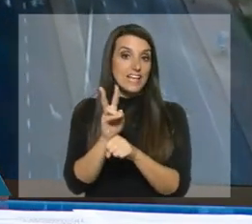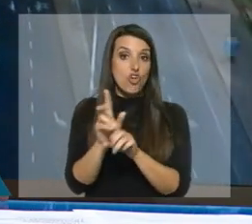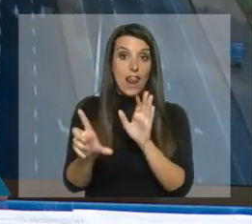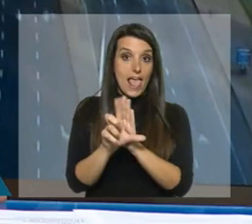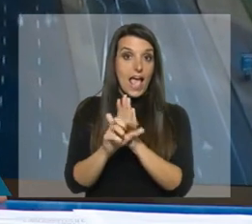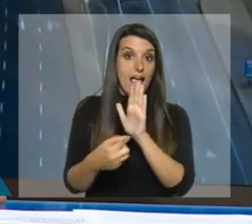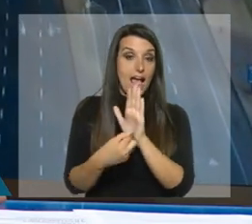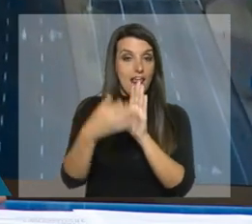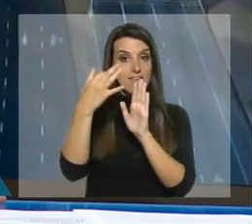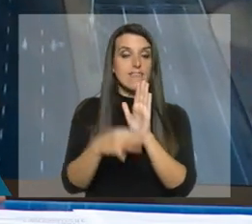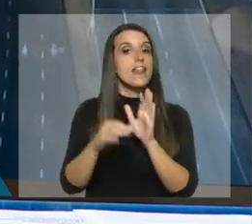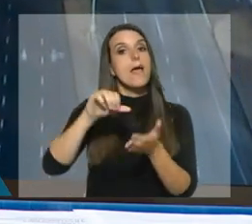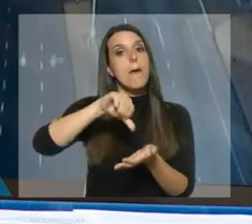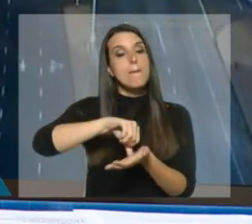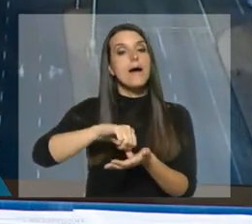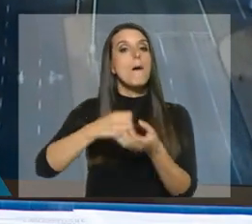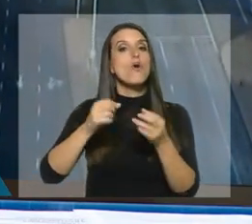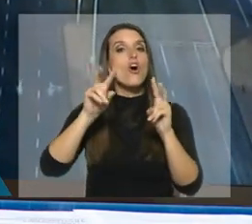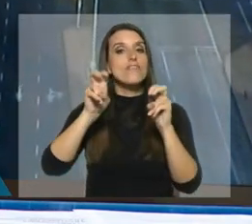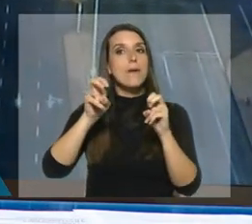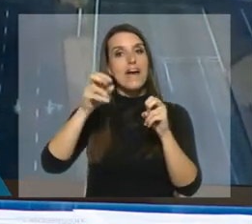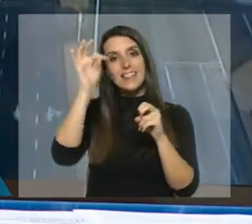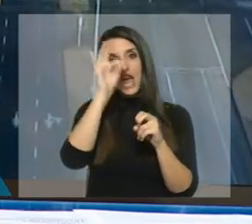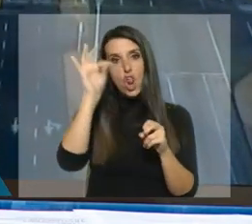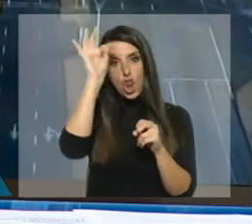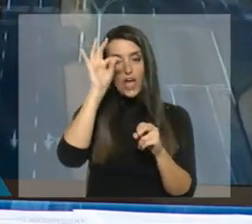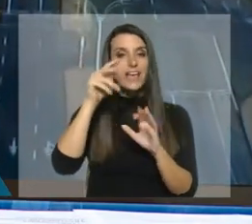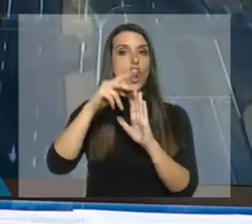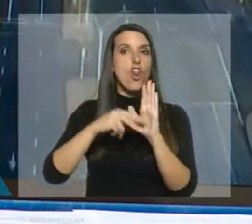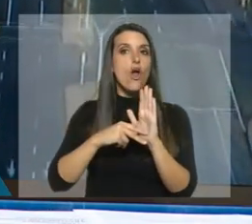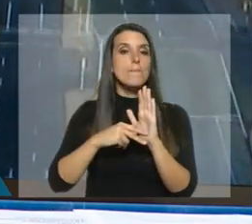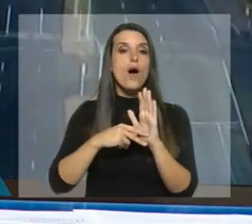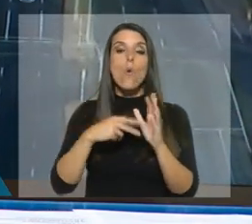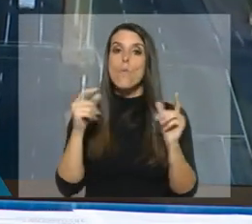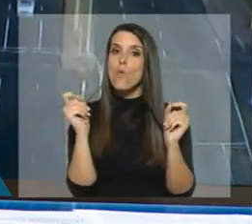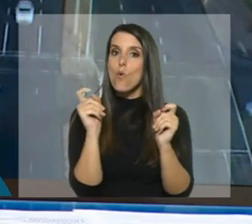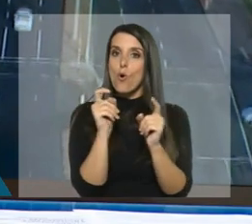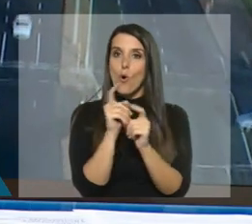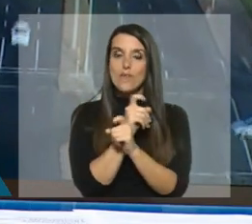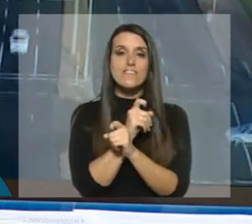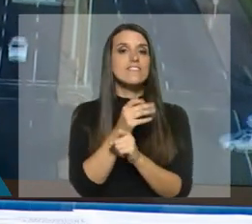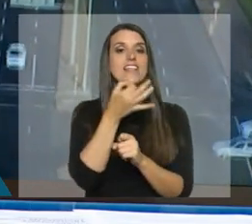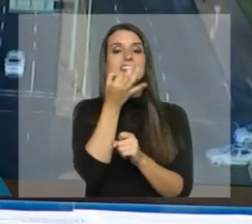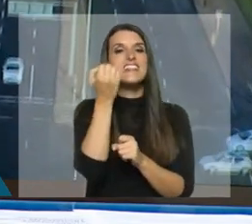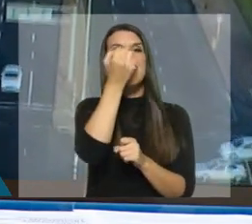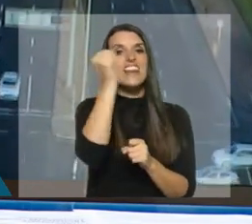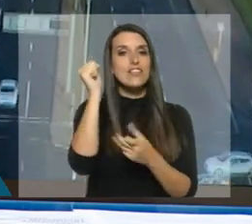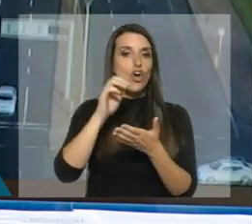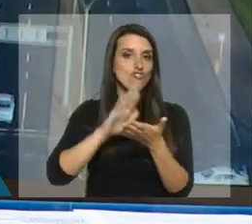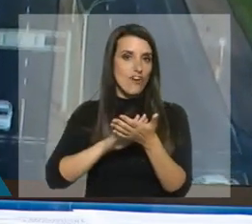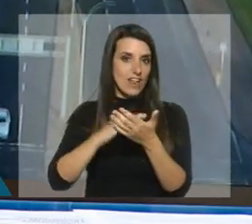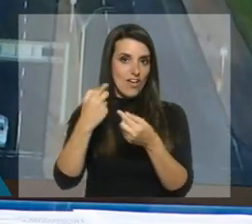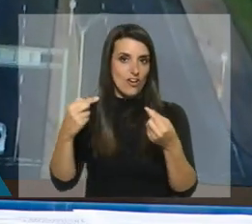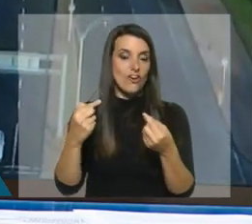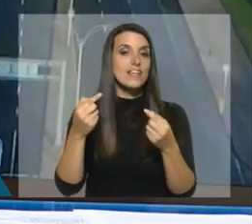constitucional en nuestro país, por razones tecnológicas y jurídicas, se hace sumamente difícil tipificar un delito sobre estas acciones.